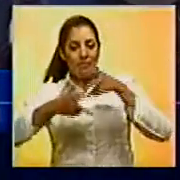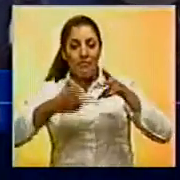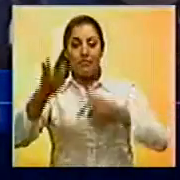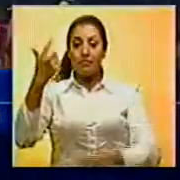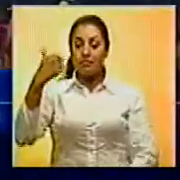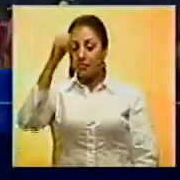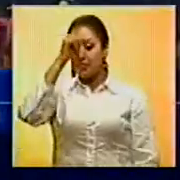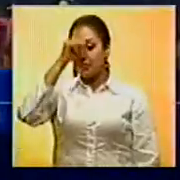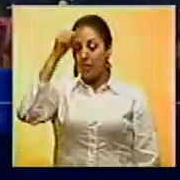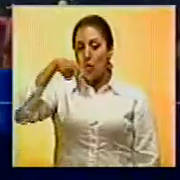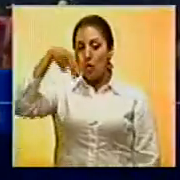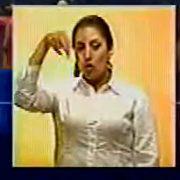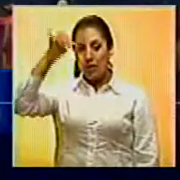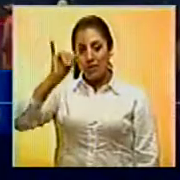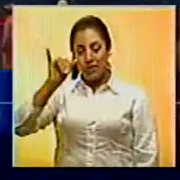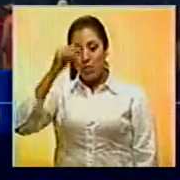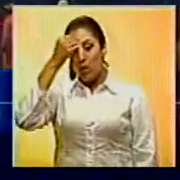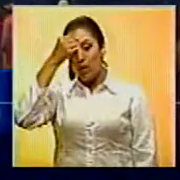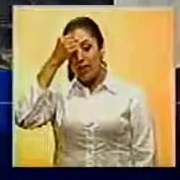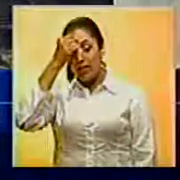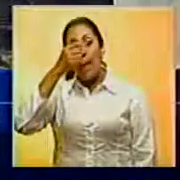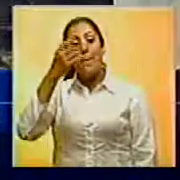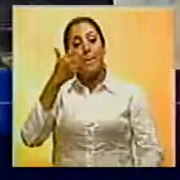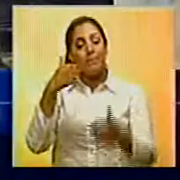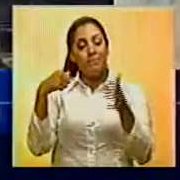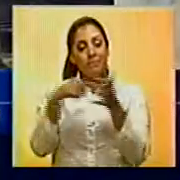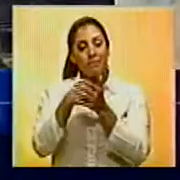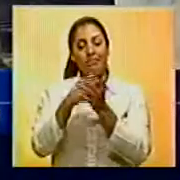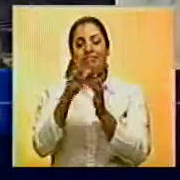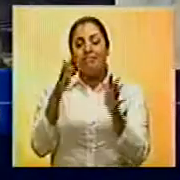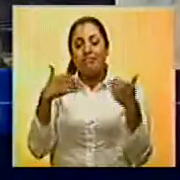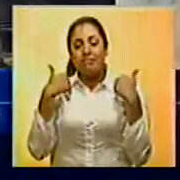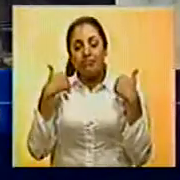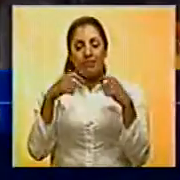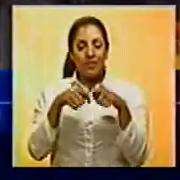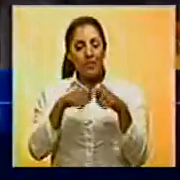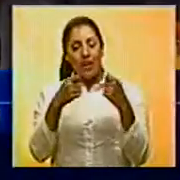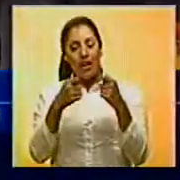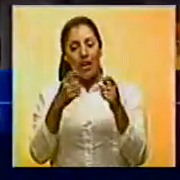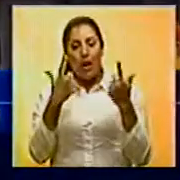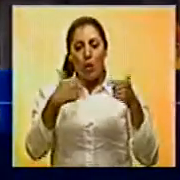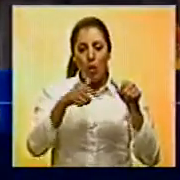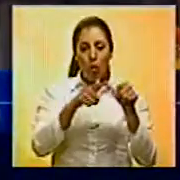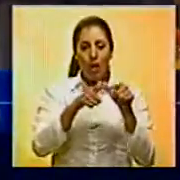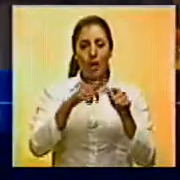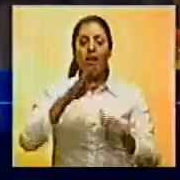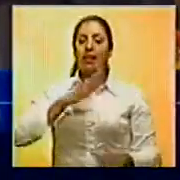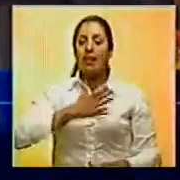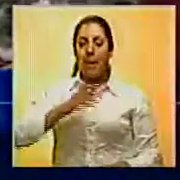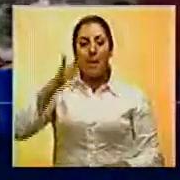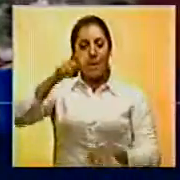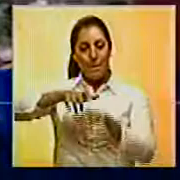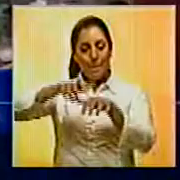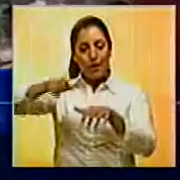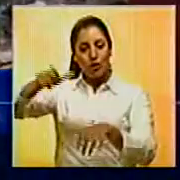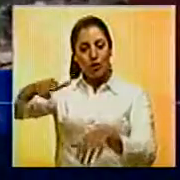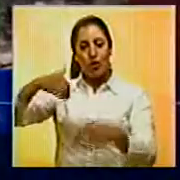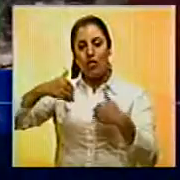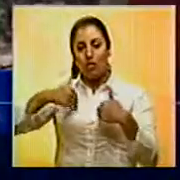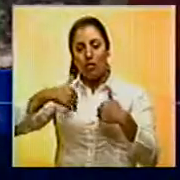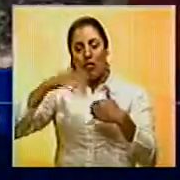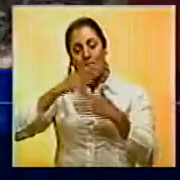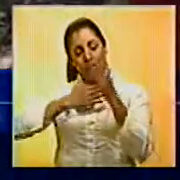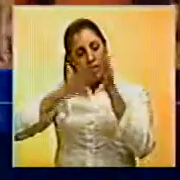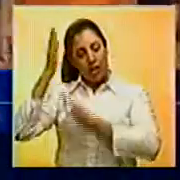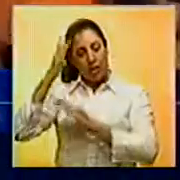pasado domingo al norte de la India. El accidente se produjo presuntamente por una fractura en la vía y ocurrió cuando la mayoría de los pasajeros dormían.